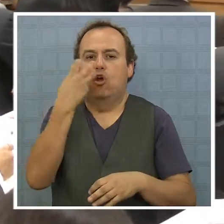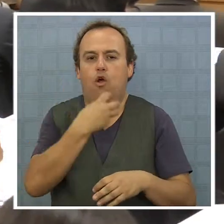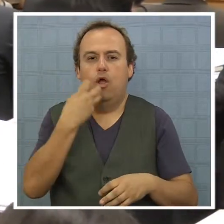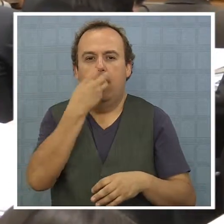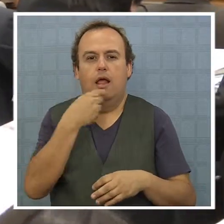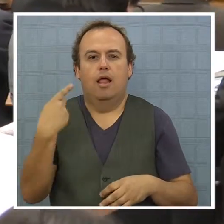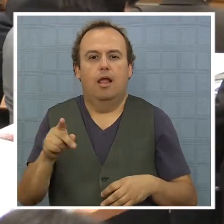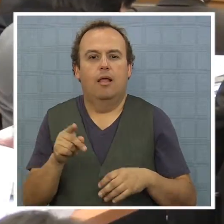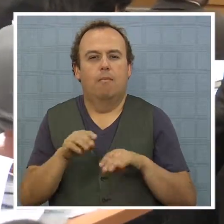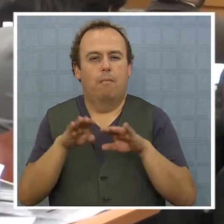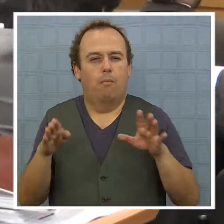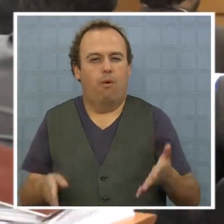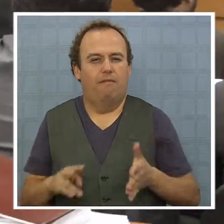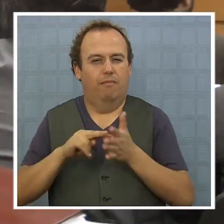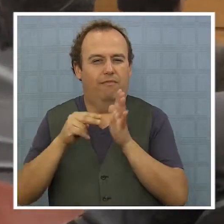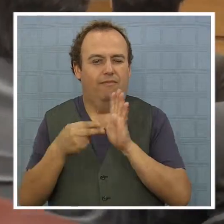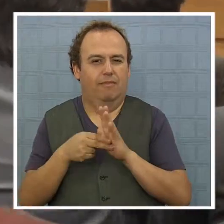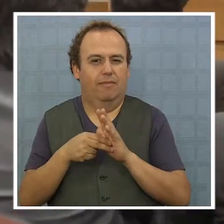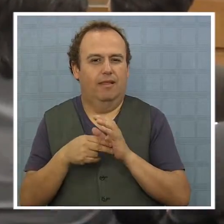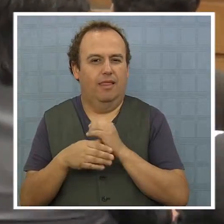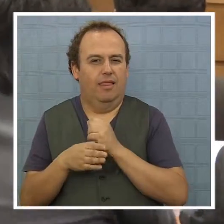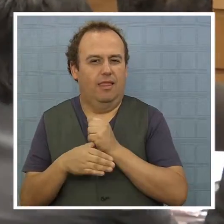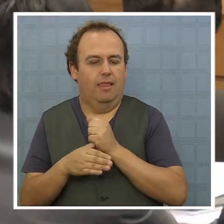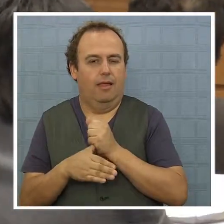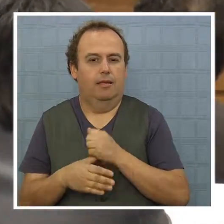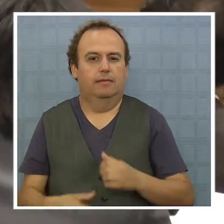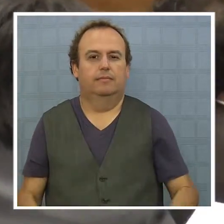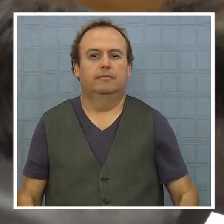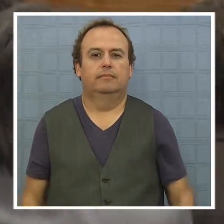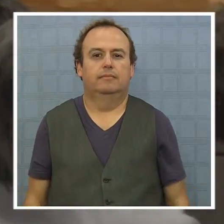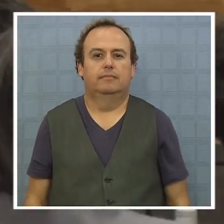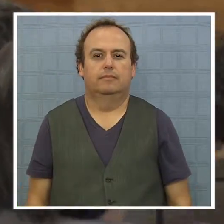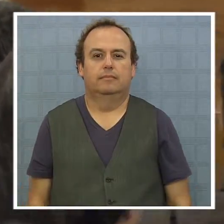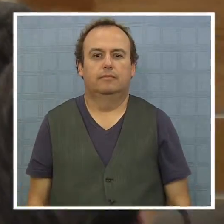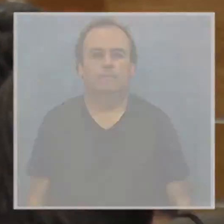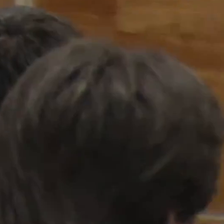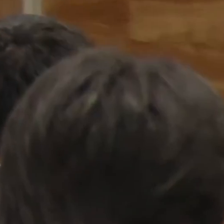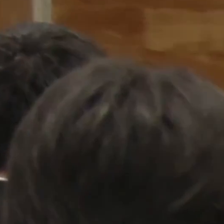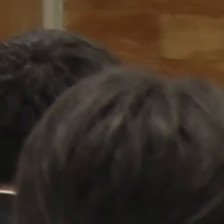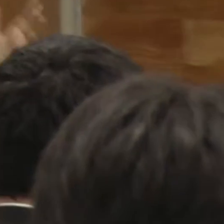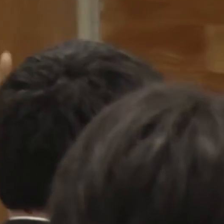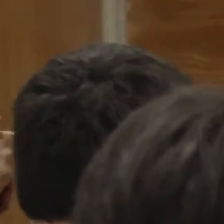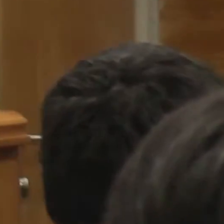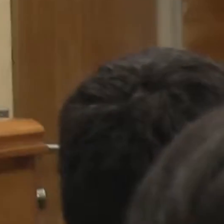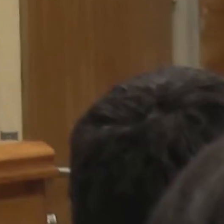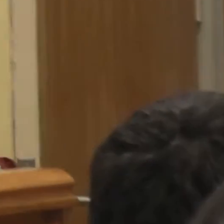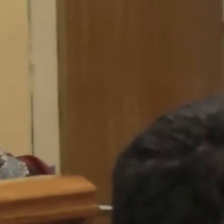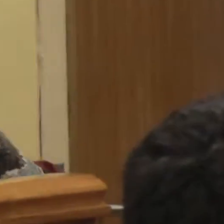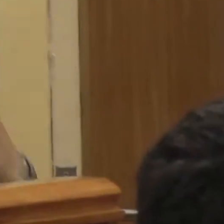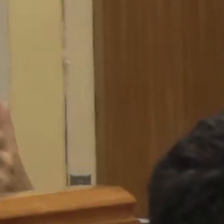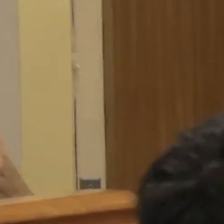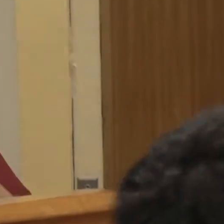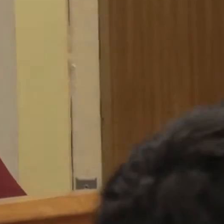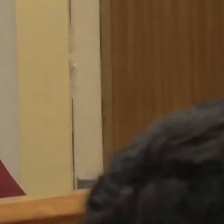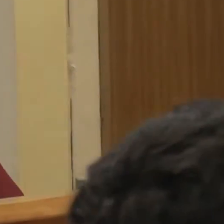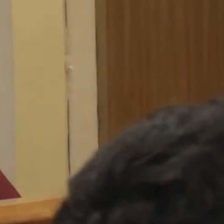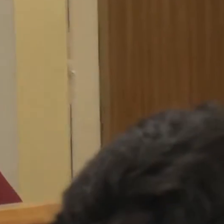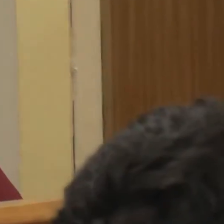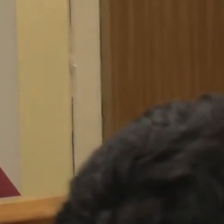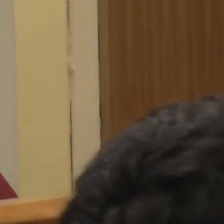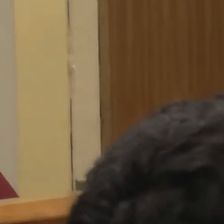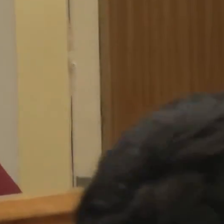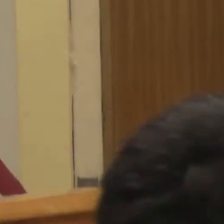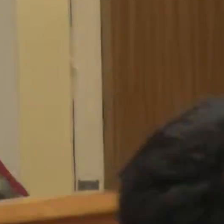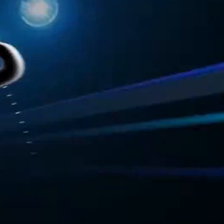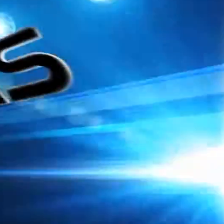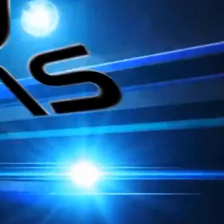del llamado caso muebles. ...los permisos, por ejemplo, para la salida de los vehículos fuera de la región, y también asesoraba...